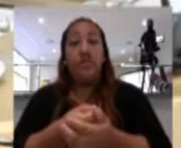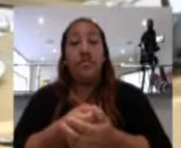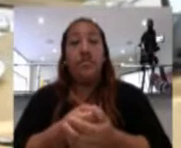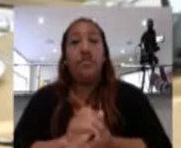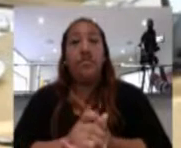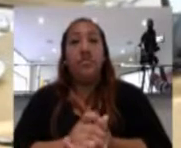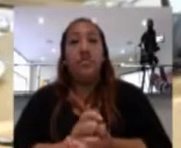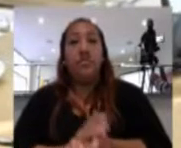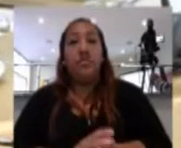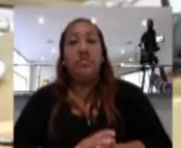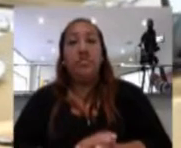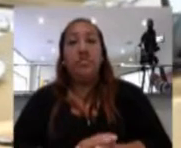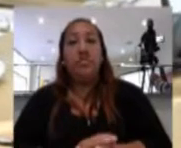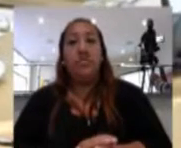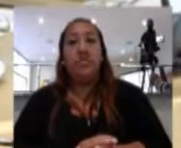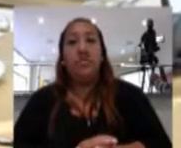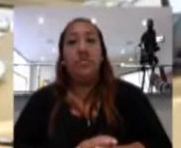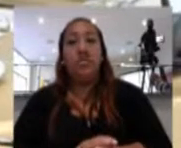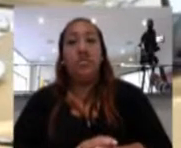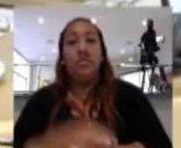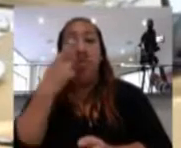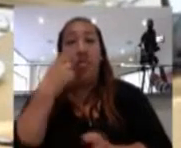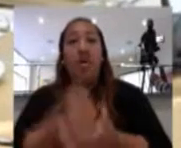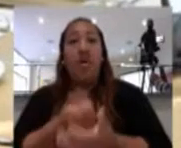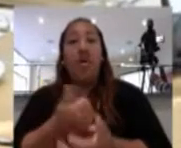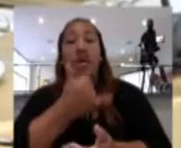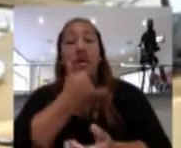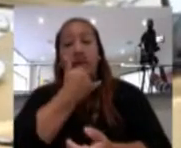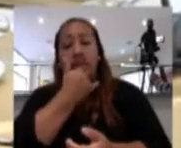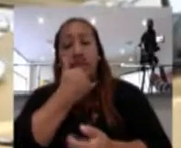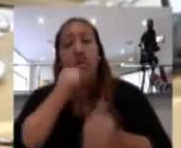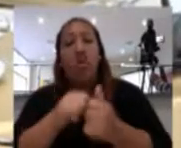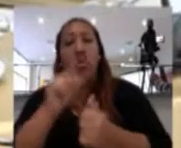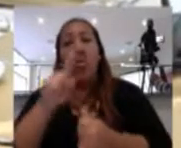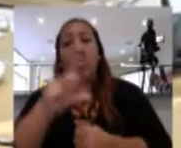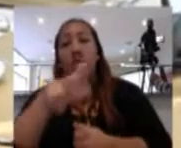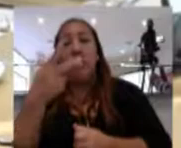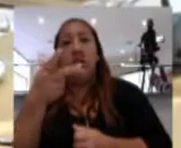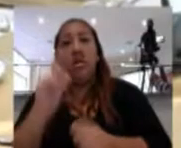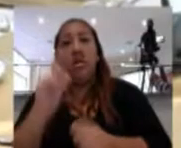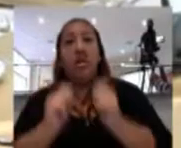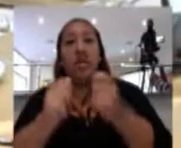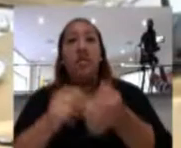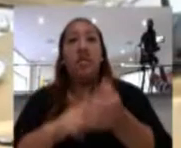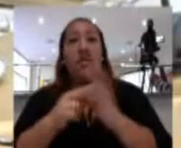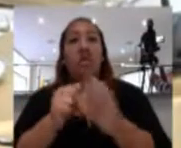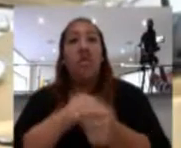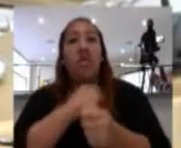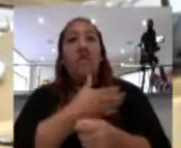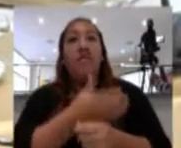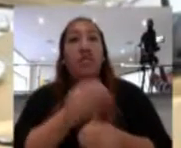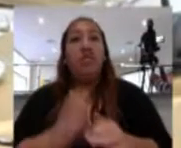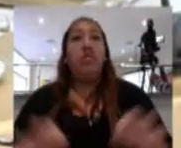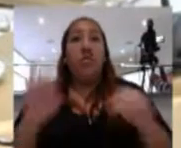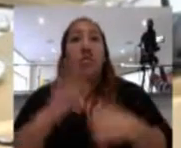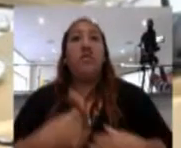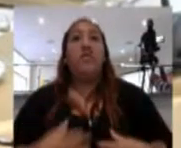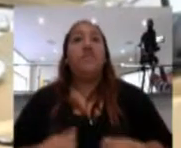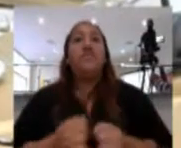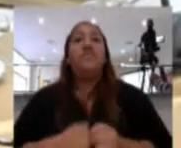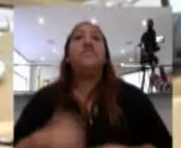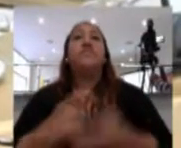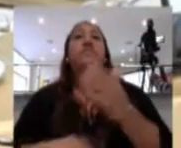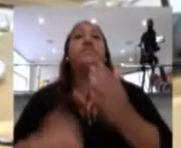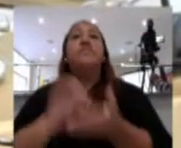del pago por error de un tercero a través del otorgamiento de beneficios extraordinarios que